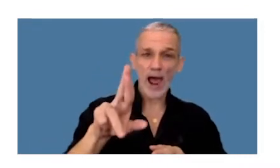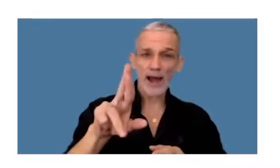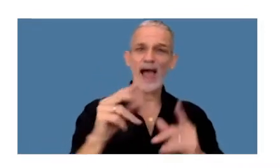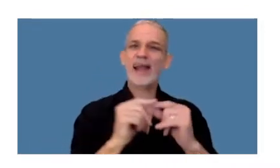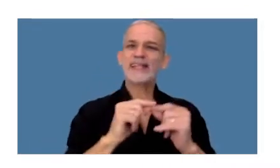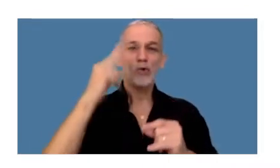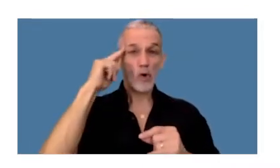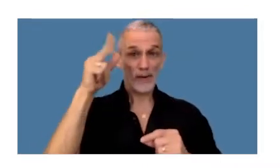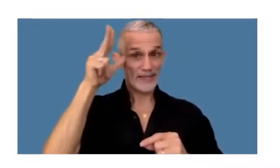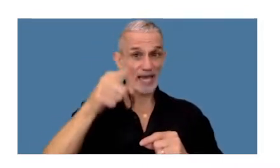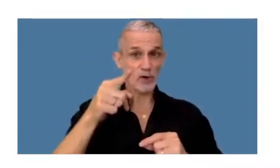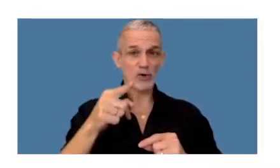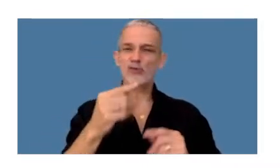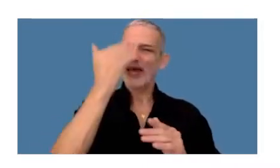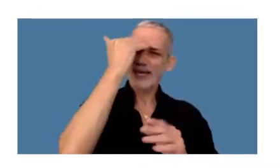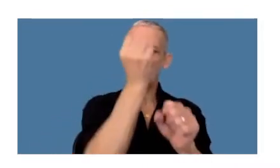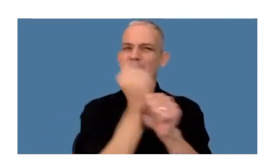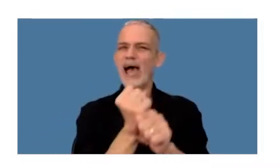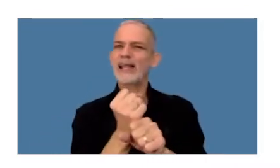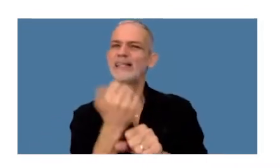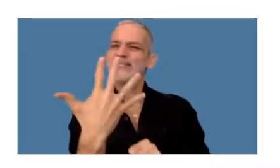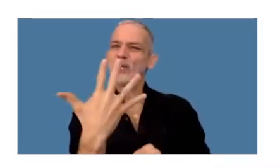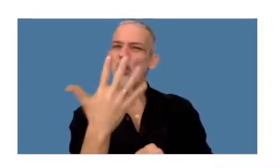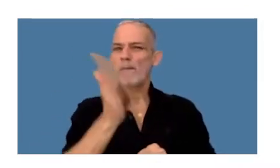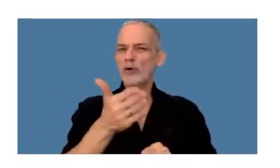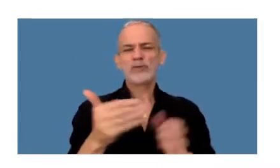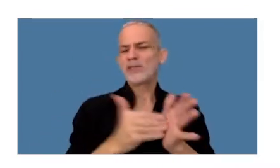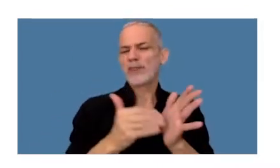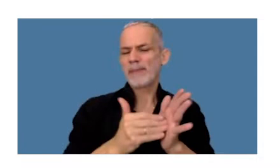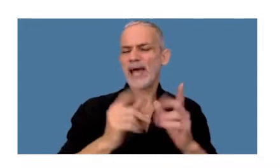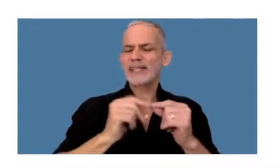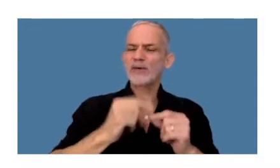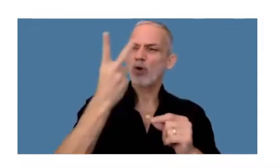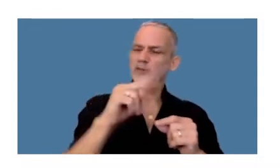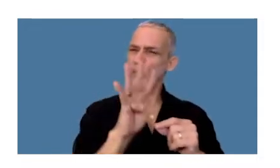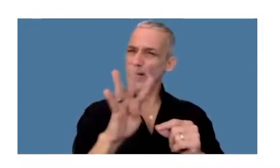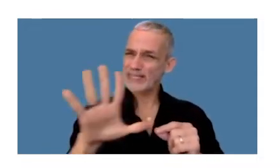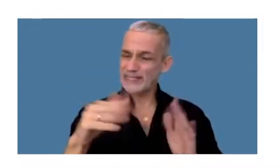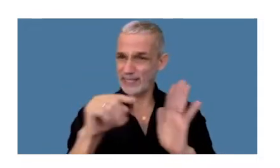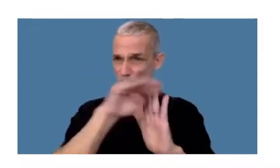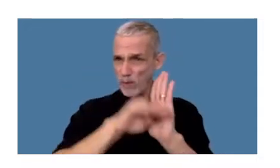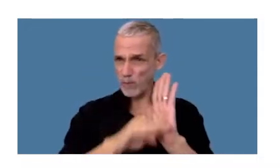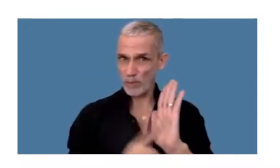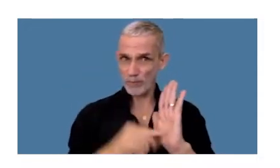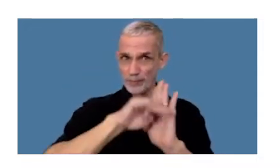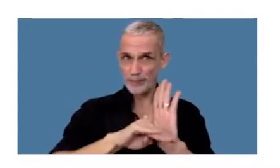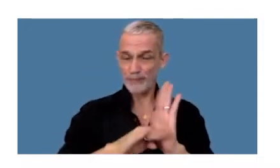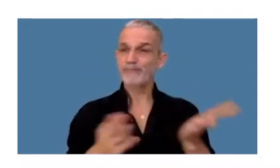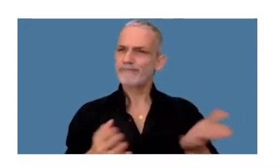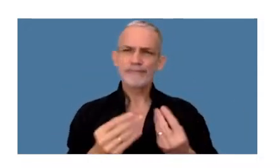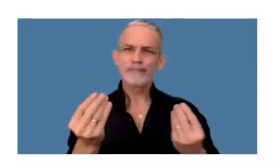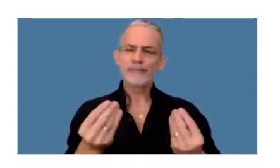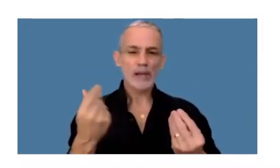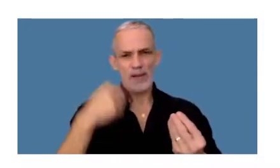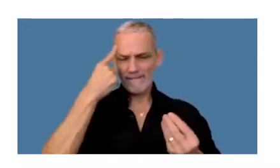artículo 98 del 15 al 5% de acuerdo al artículo 245 del decreto reglamentario esto nos lleva a